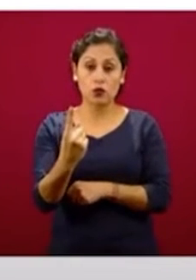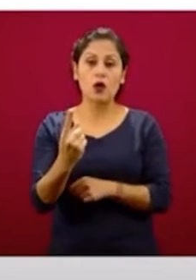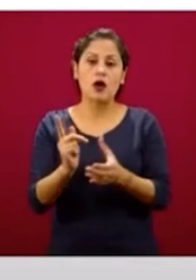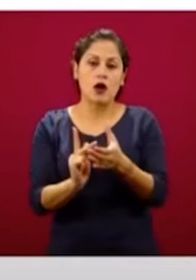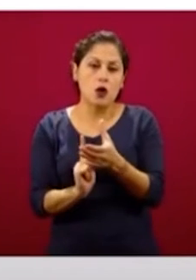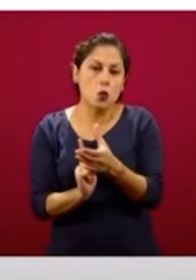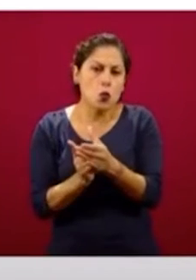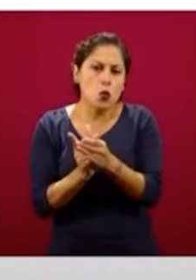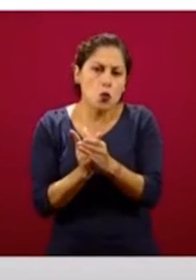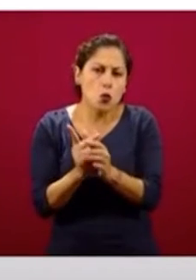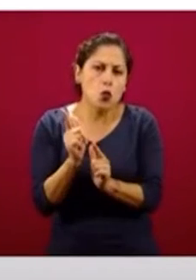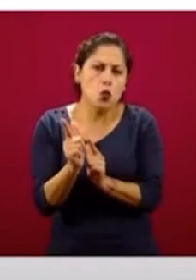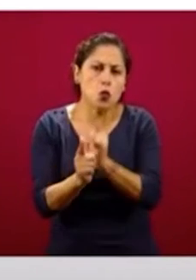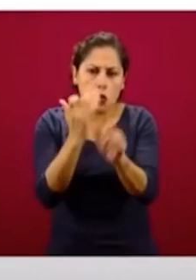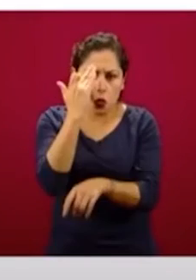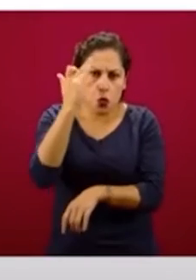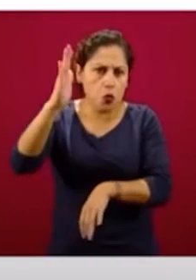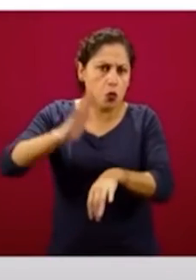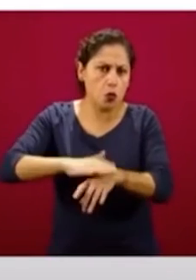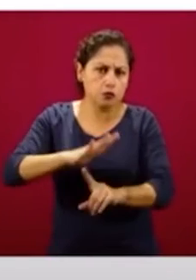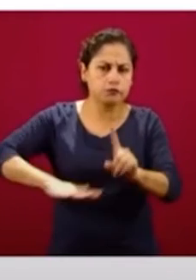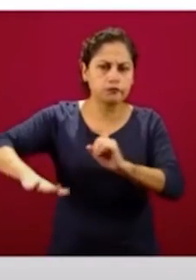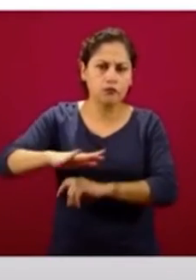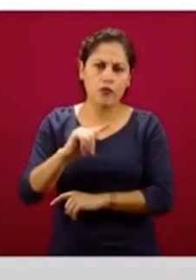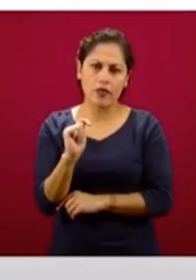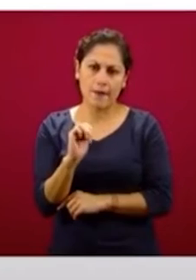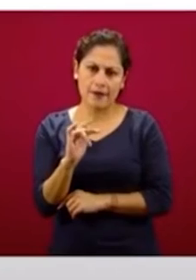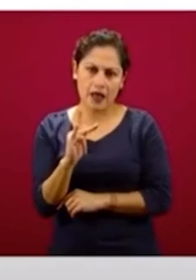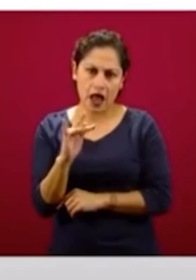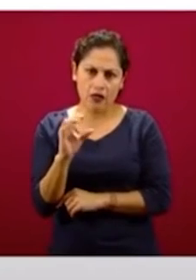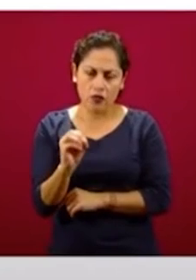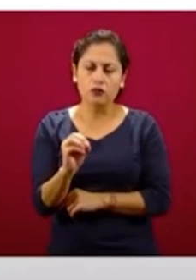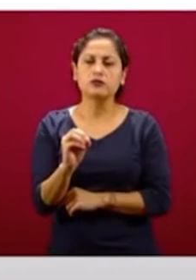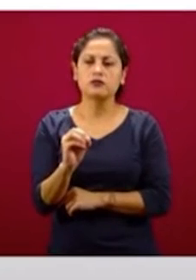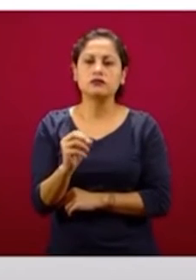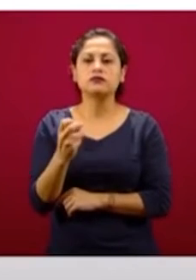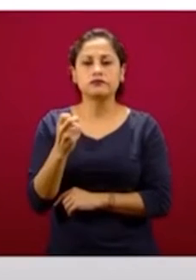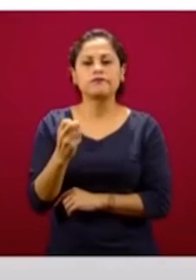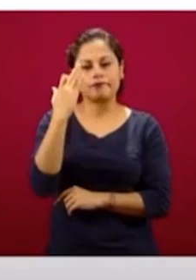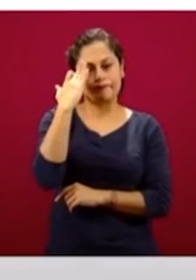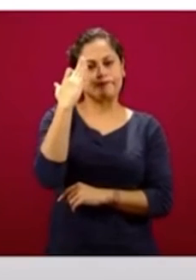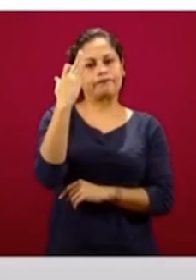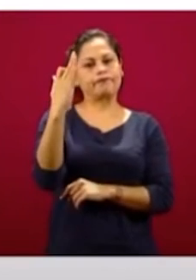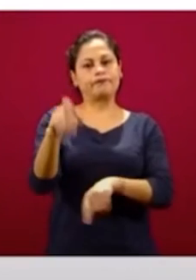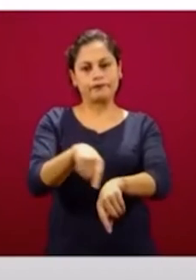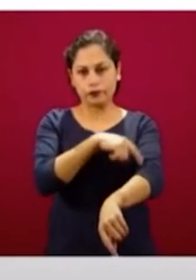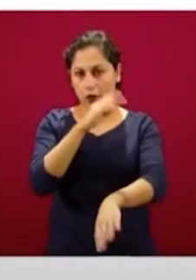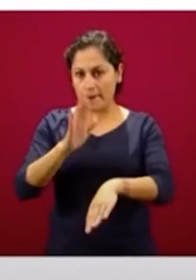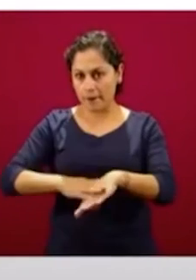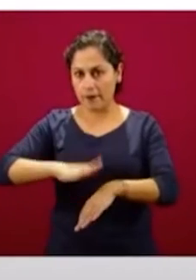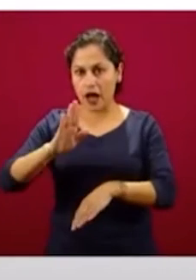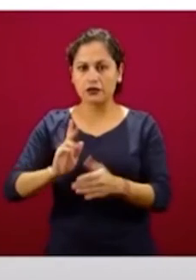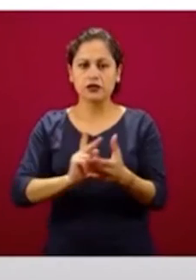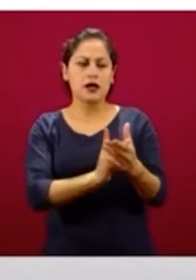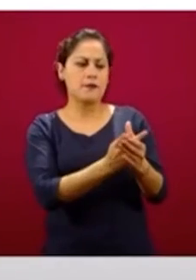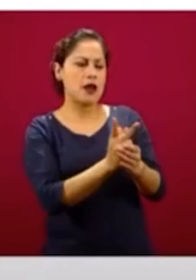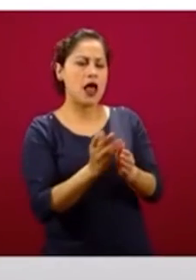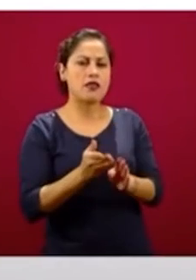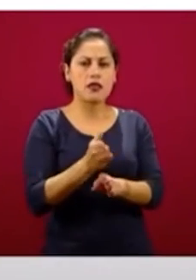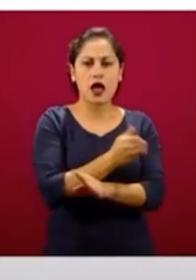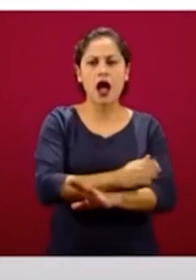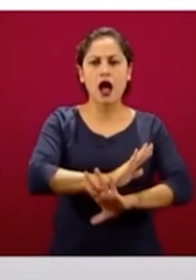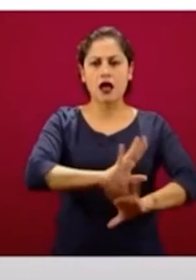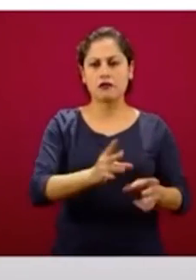crecimiento que son para climas templados y se lleva un proceso más largo que las plantas que se producen